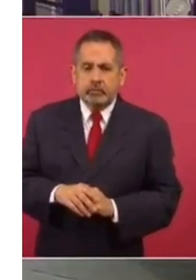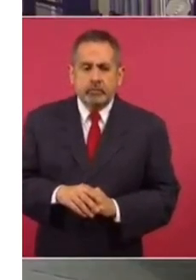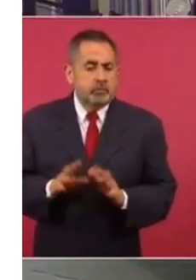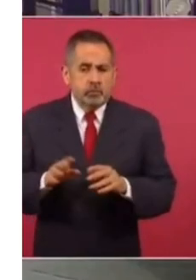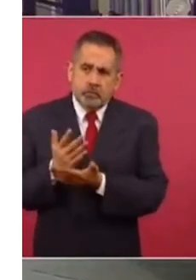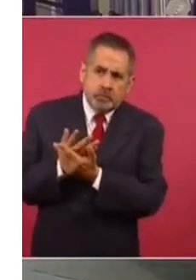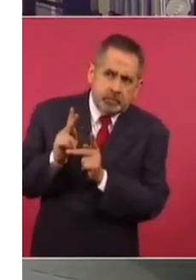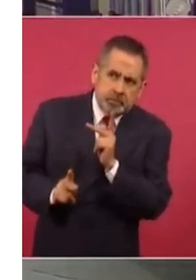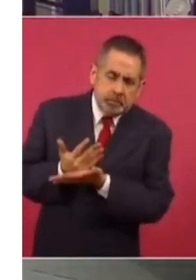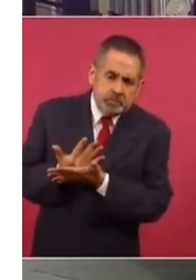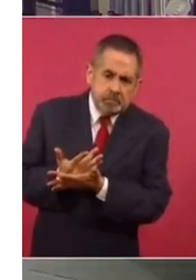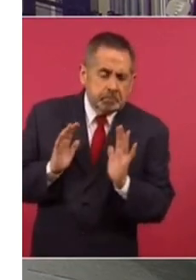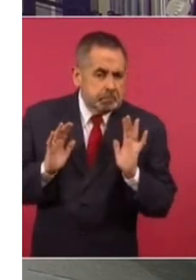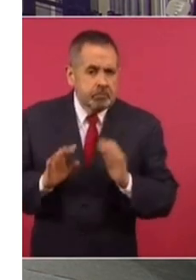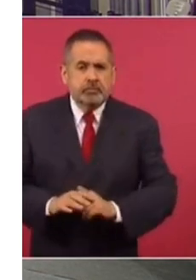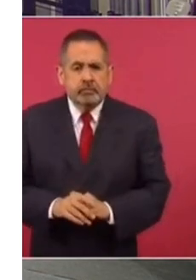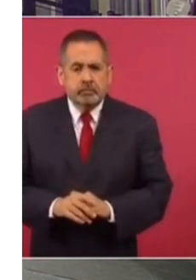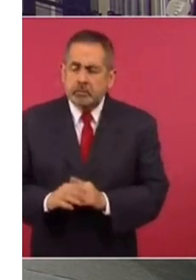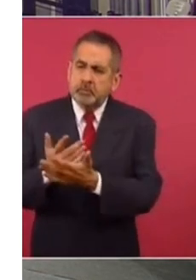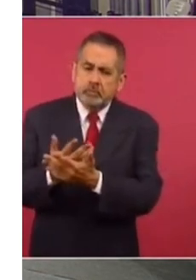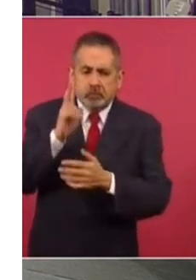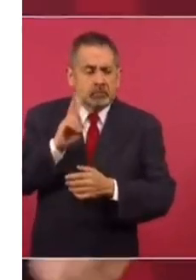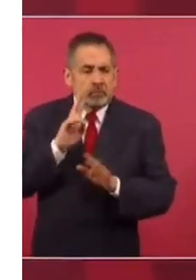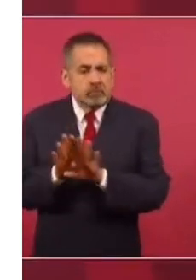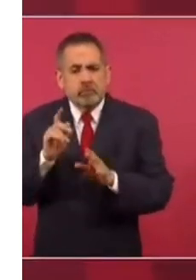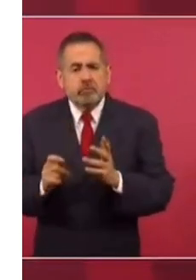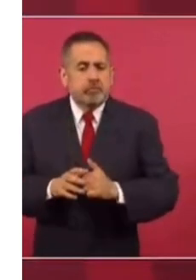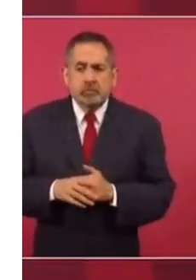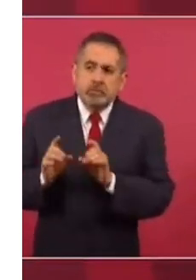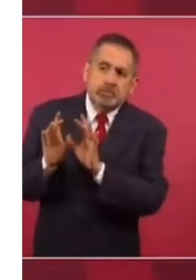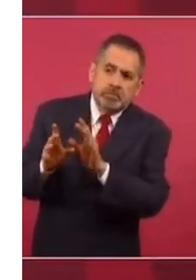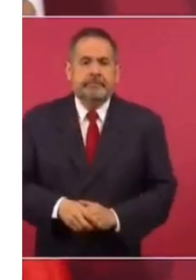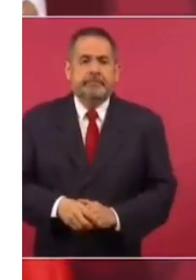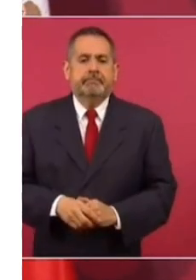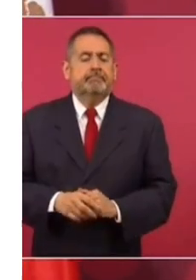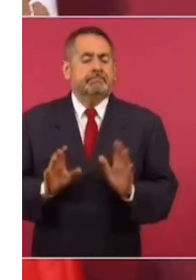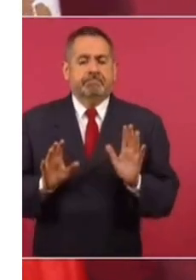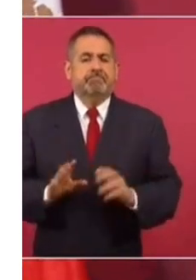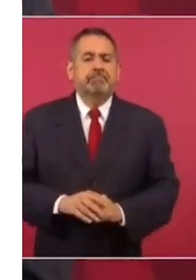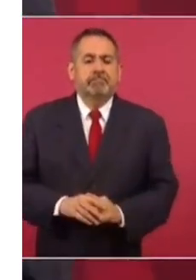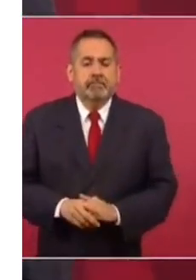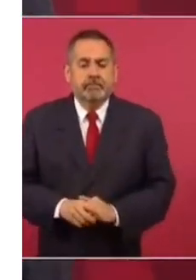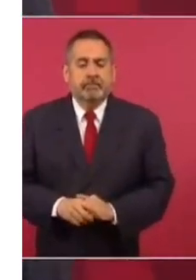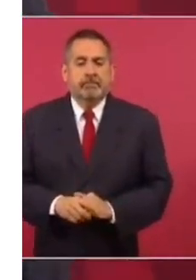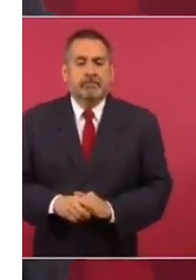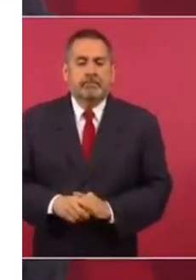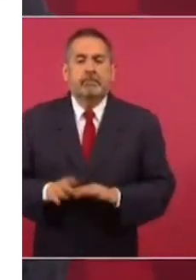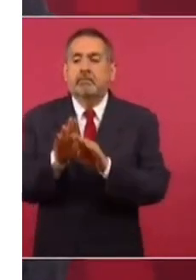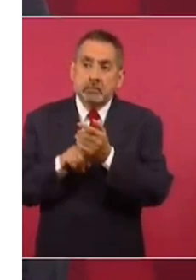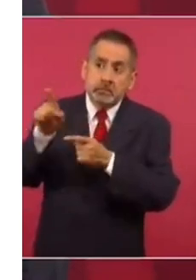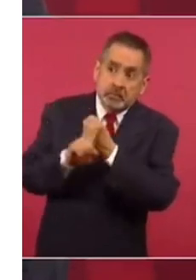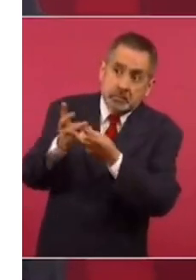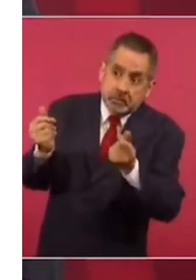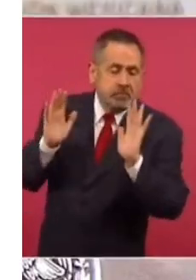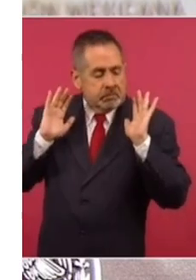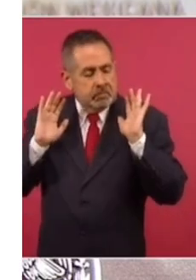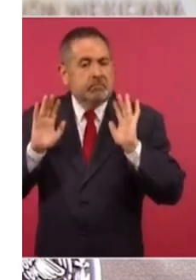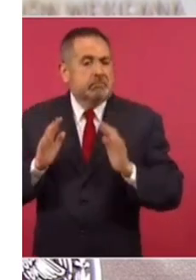Pues está en pausa, en espera de lo que suceda. Hasta que allá lo resuelvan,